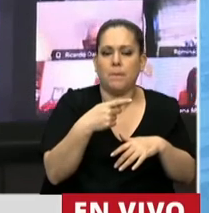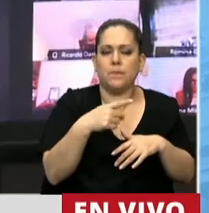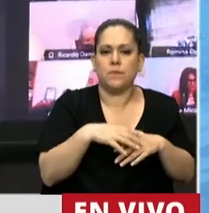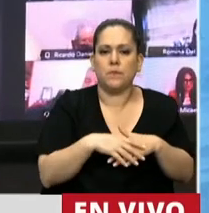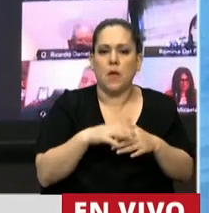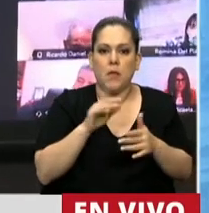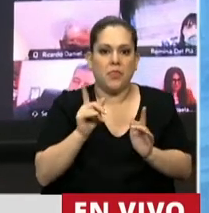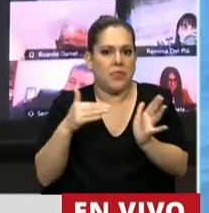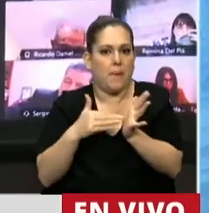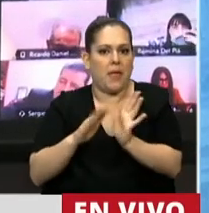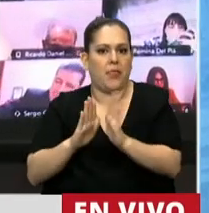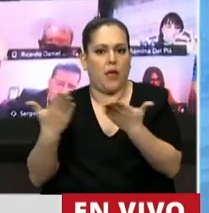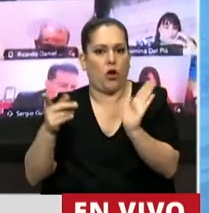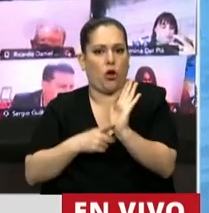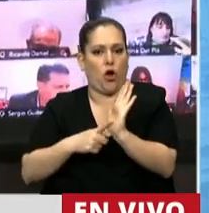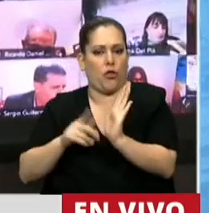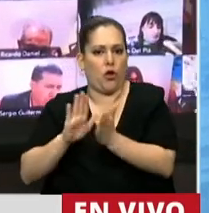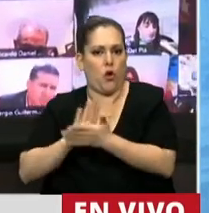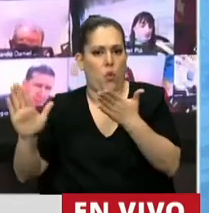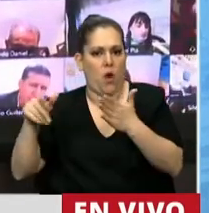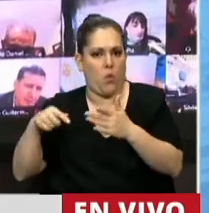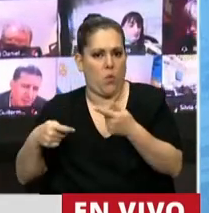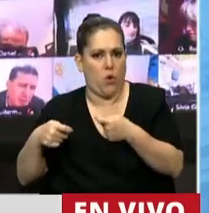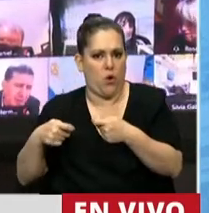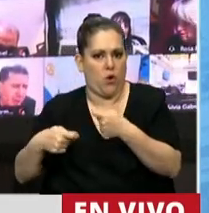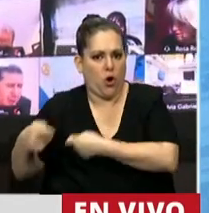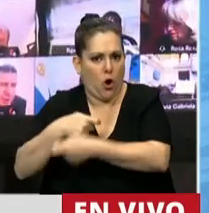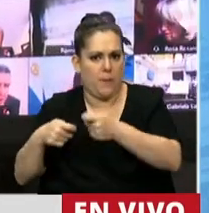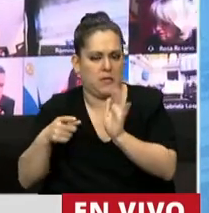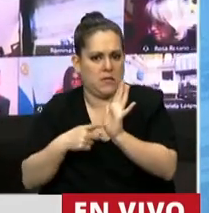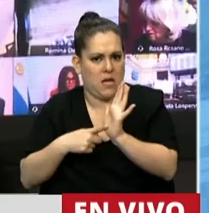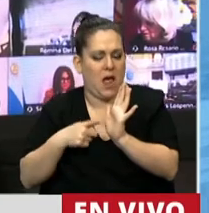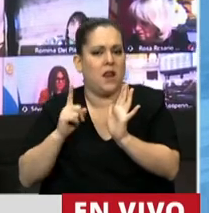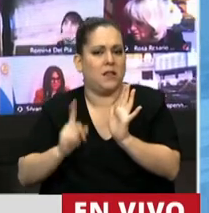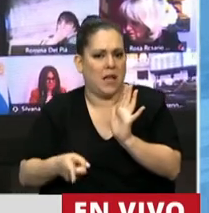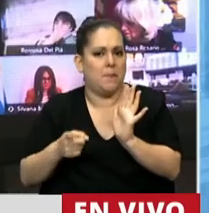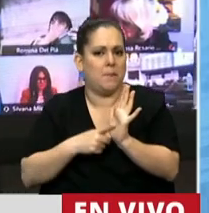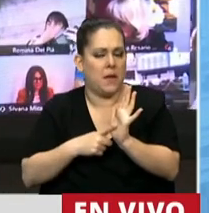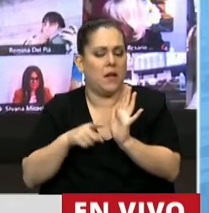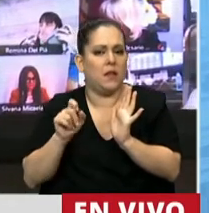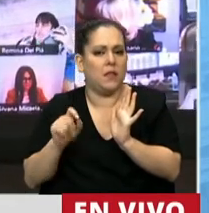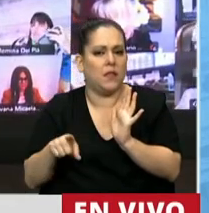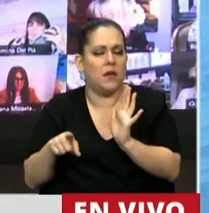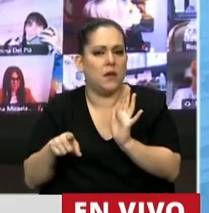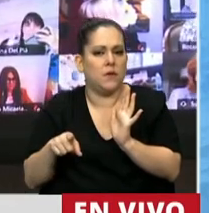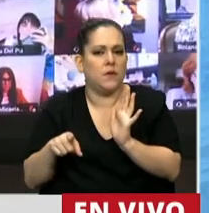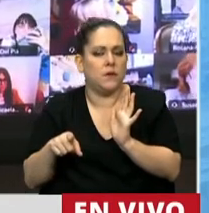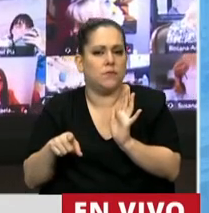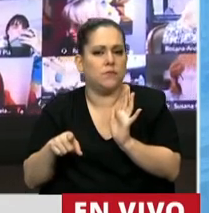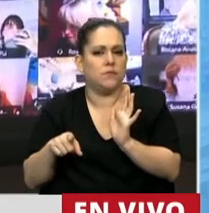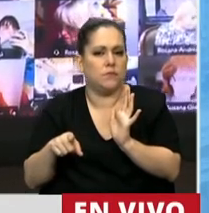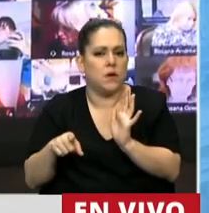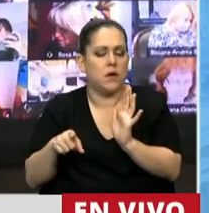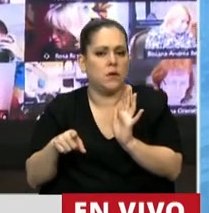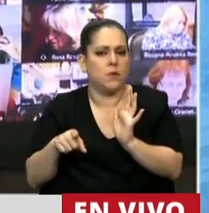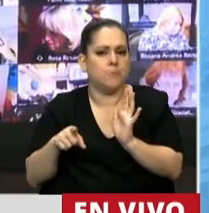Código Civil y Comercial. Y sobre todo con la vigencia... Esto trae obviamente una